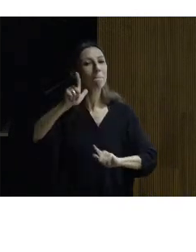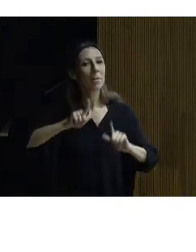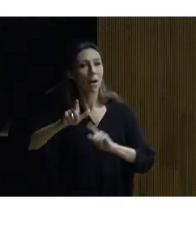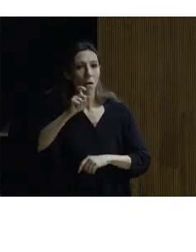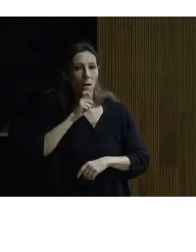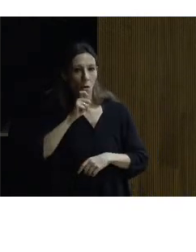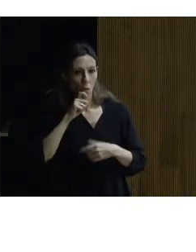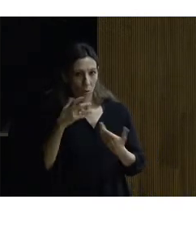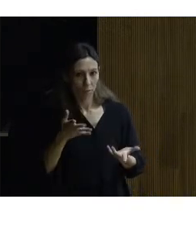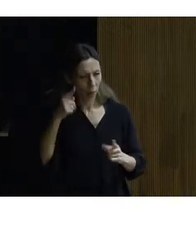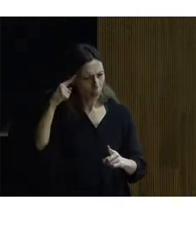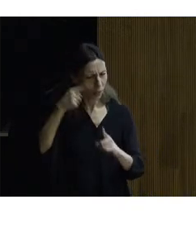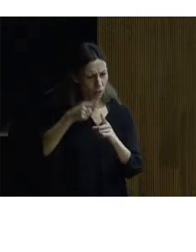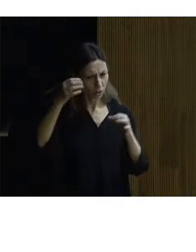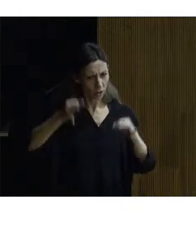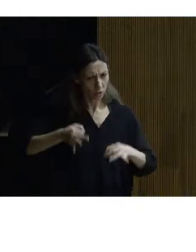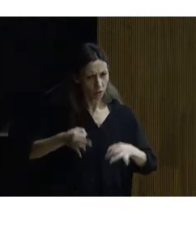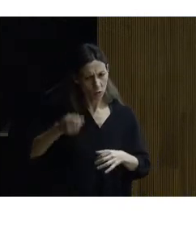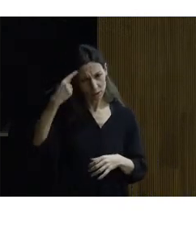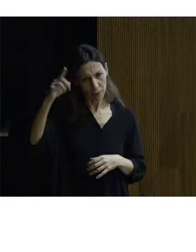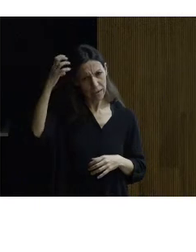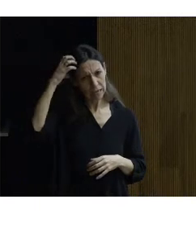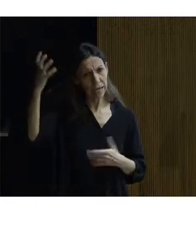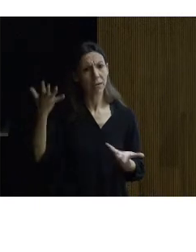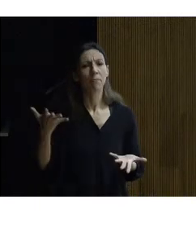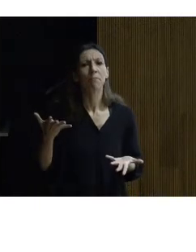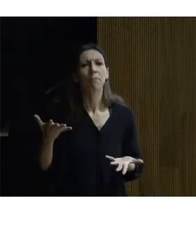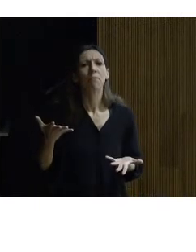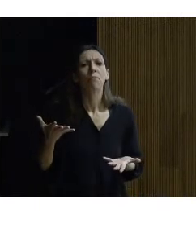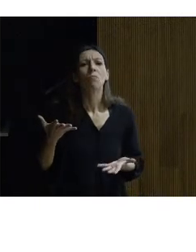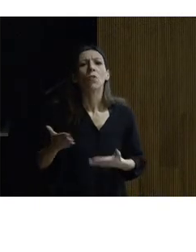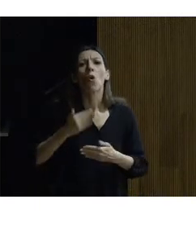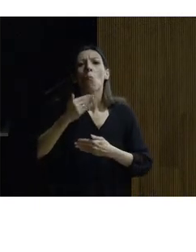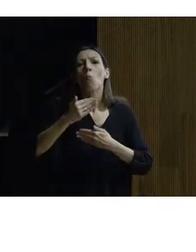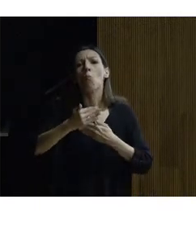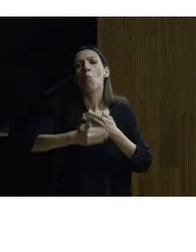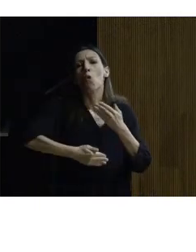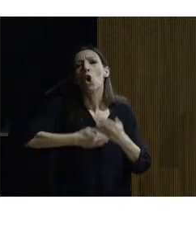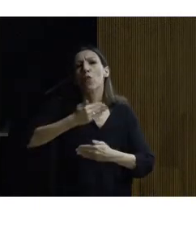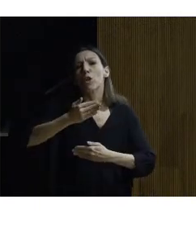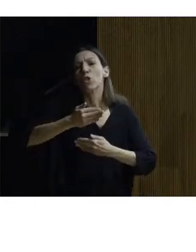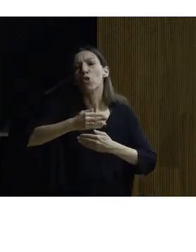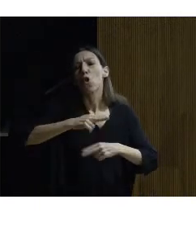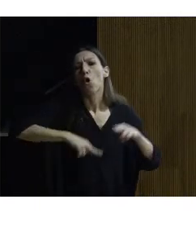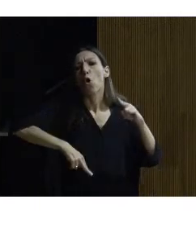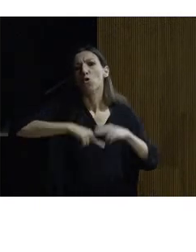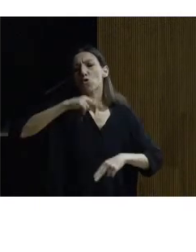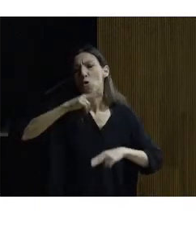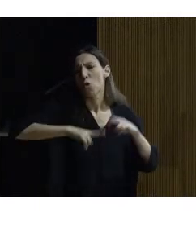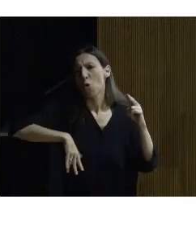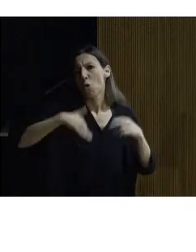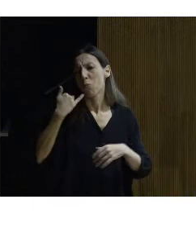ustedes que Carlos V tenía en proceso de construcción que duró decenios